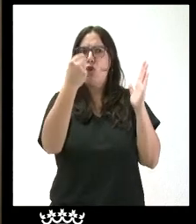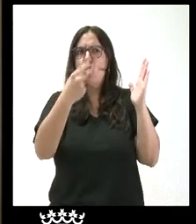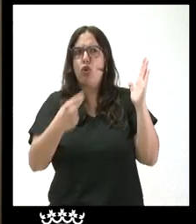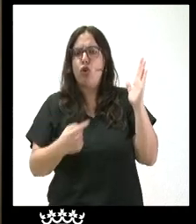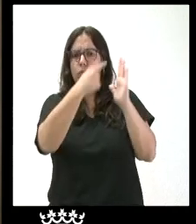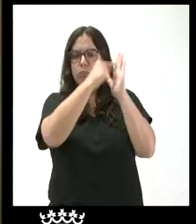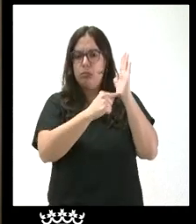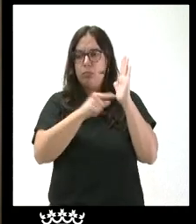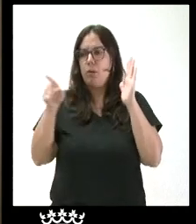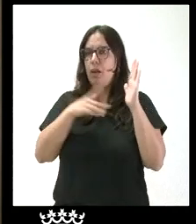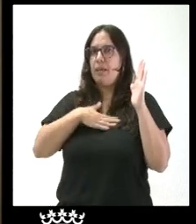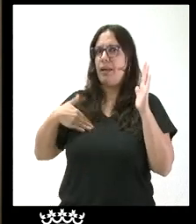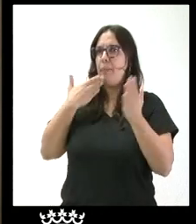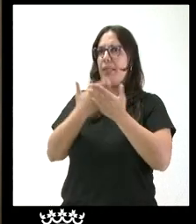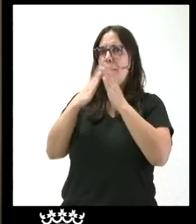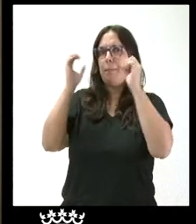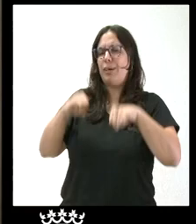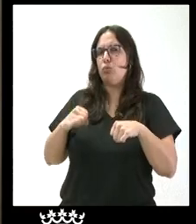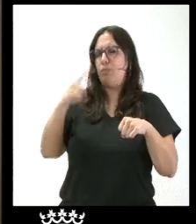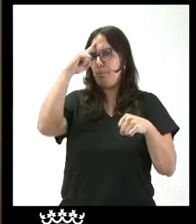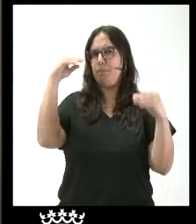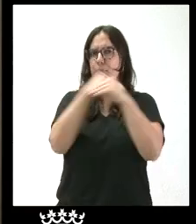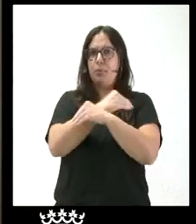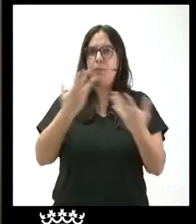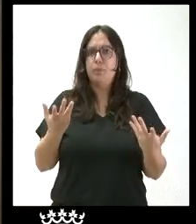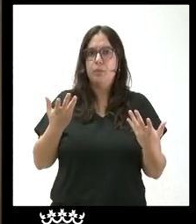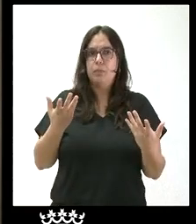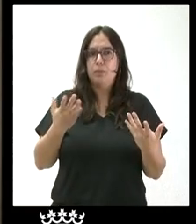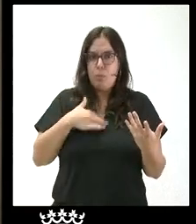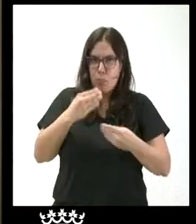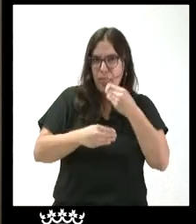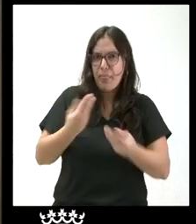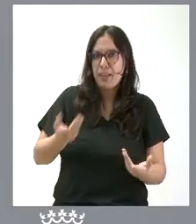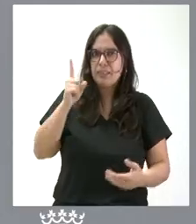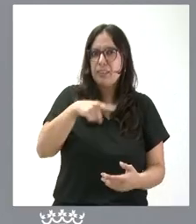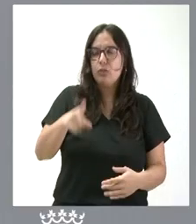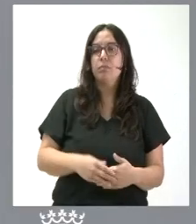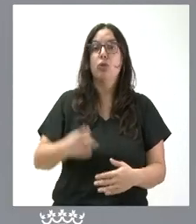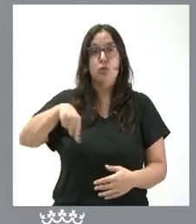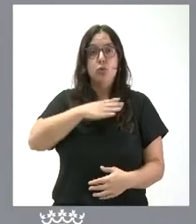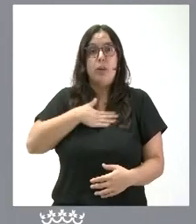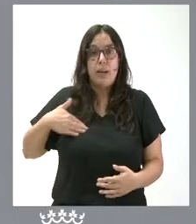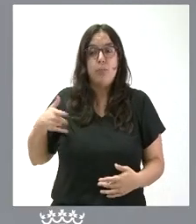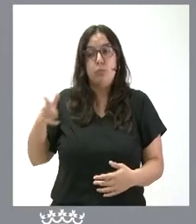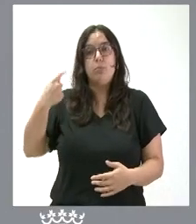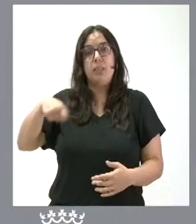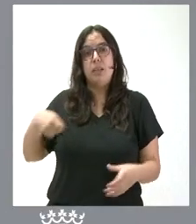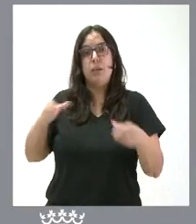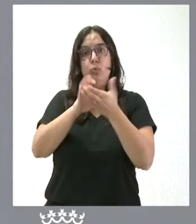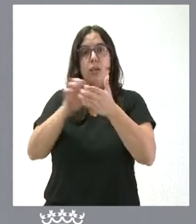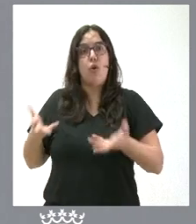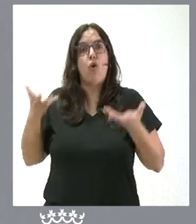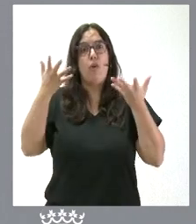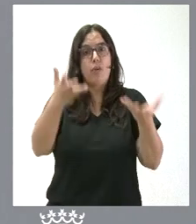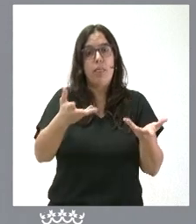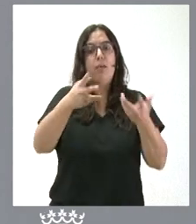puede encajar que se pida un pacto por la sanidad y si eso se puede llevar a cabo. Nuestro deseo es que se lleve a cabo. Esa la oferta del presidente de la Junta de Castellón